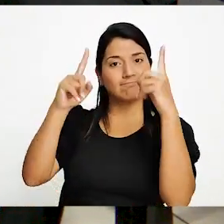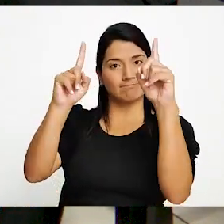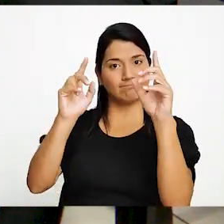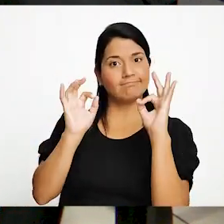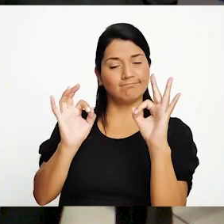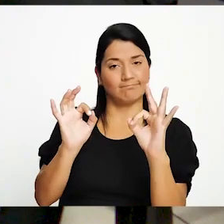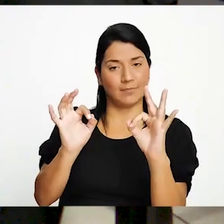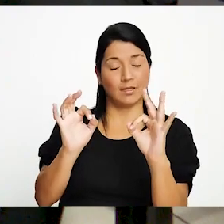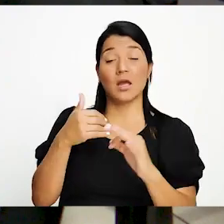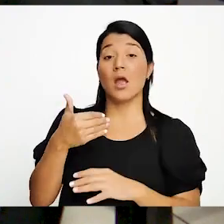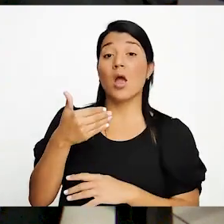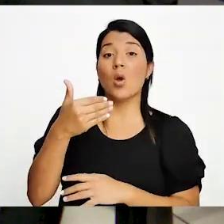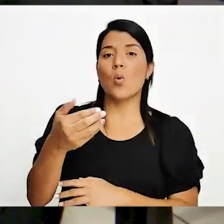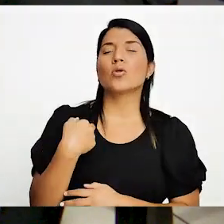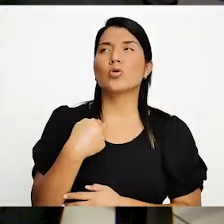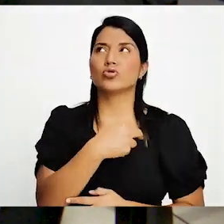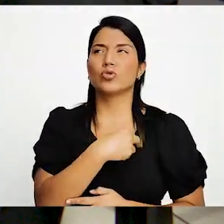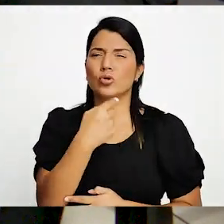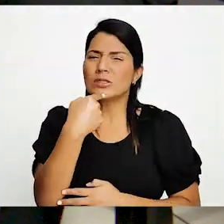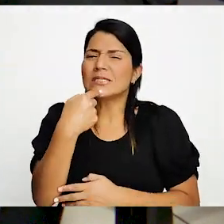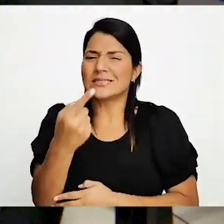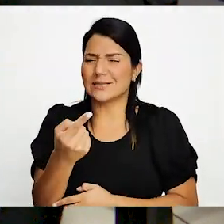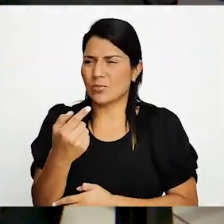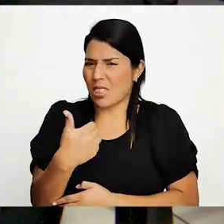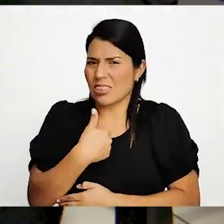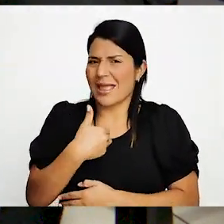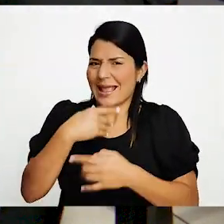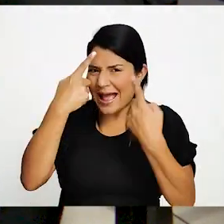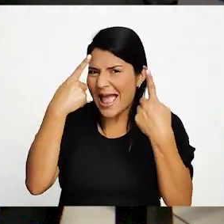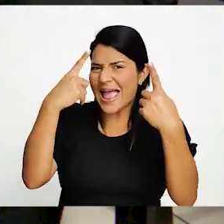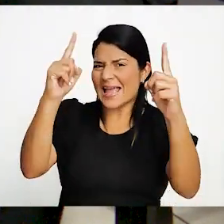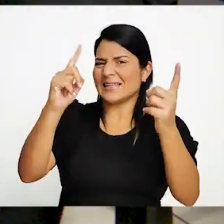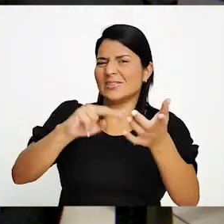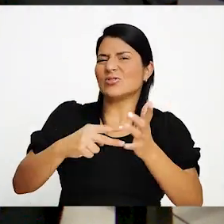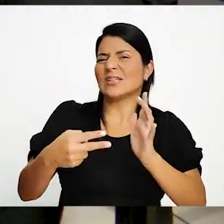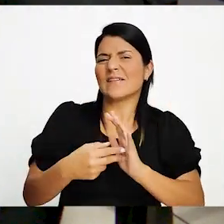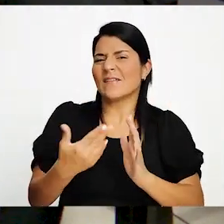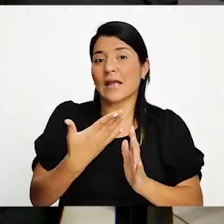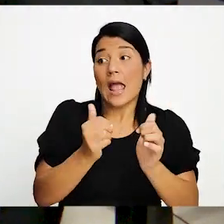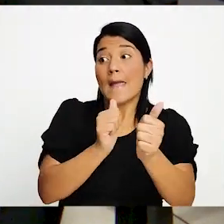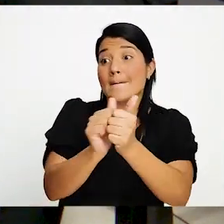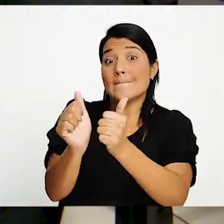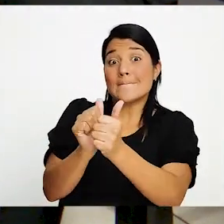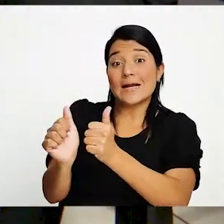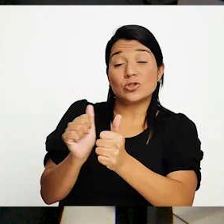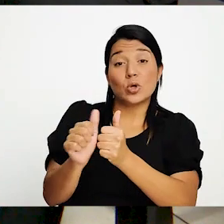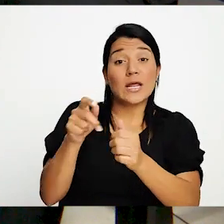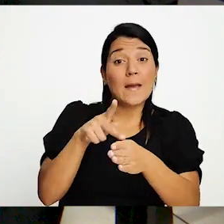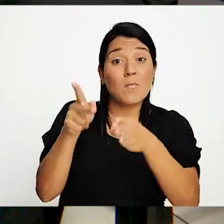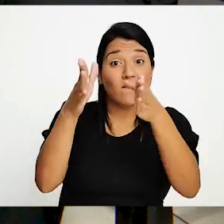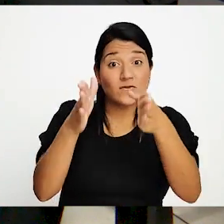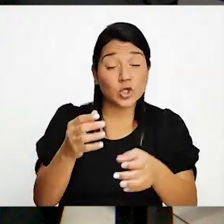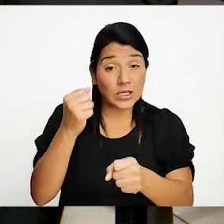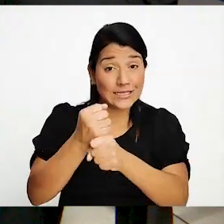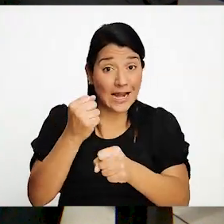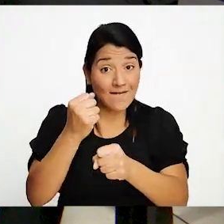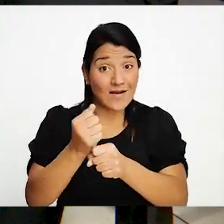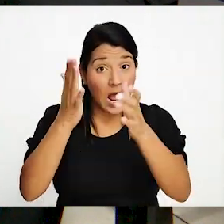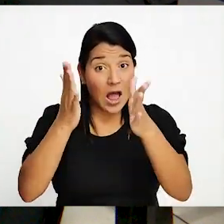Cuando decimos que tenga éxito es que la mayoría de los profesionales que trabajan en centros privados